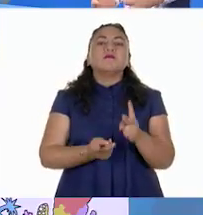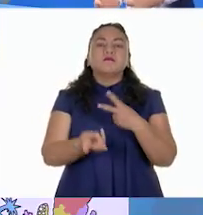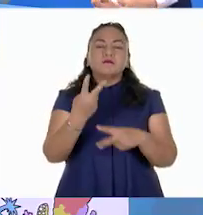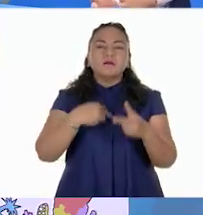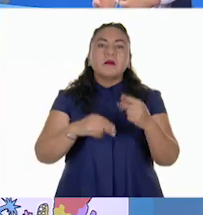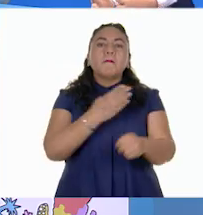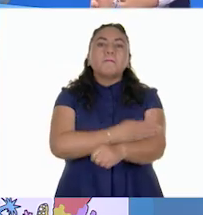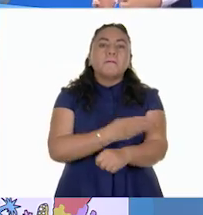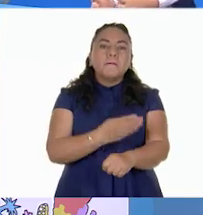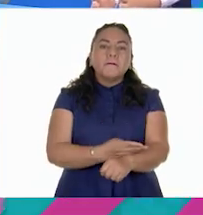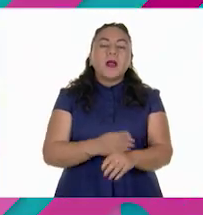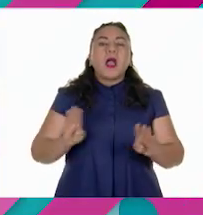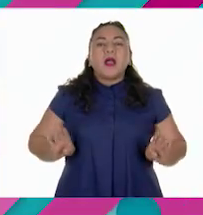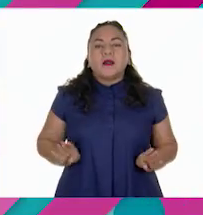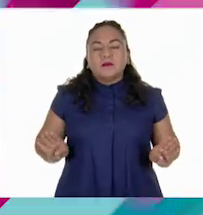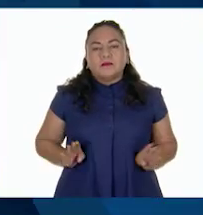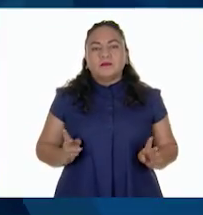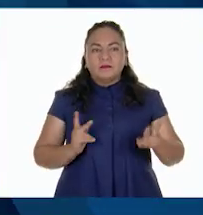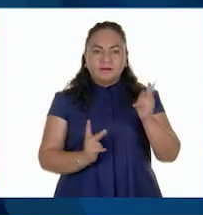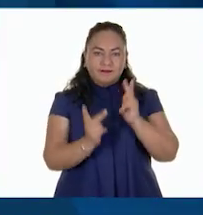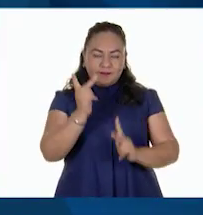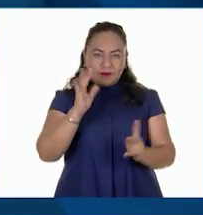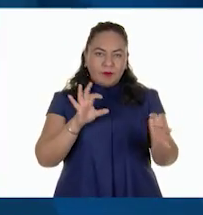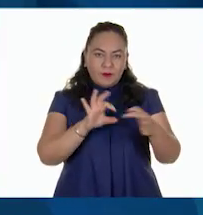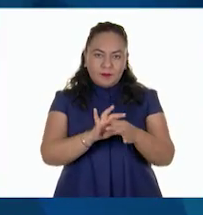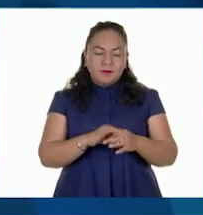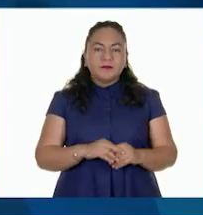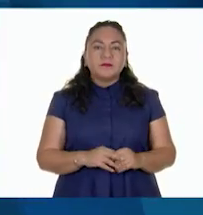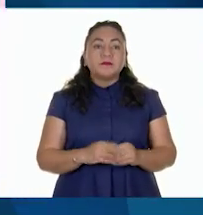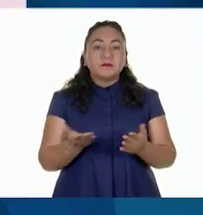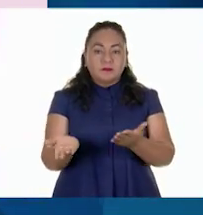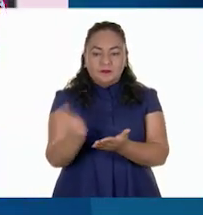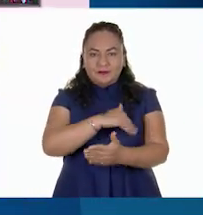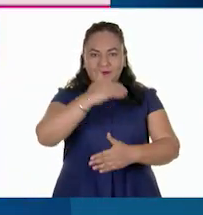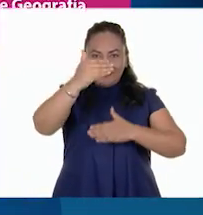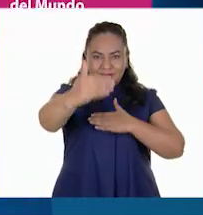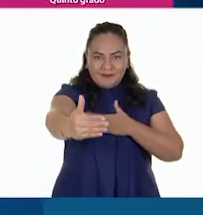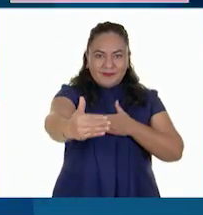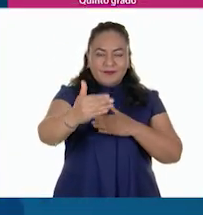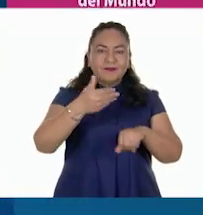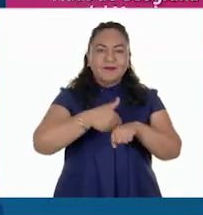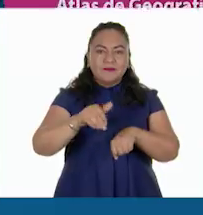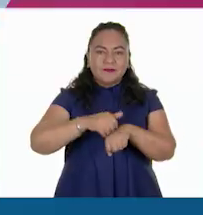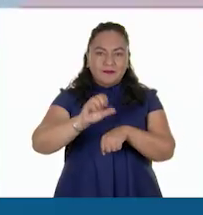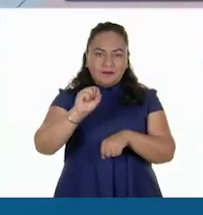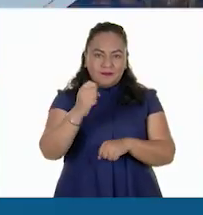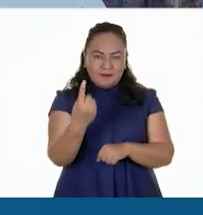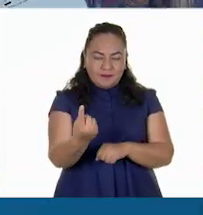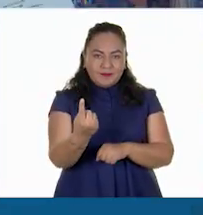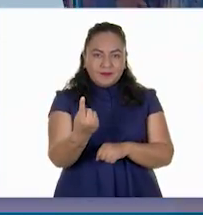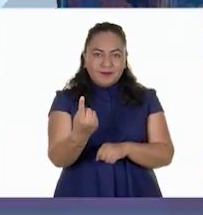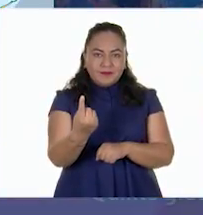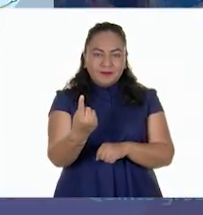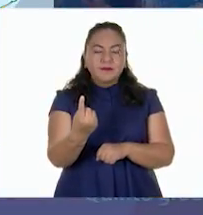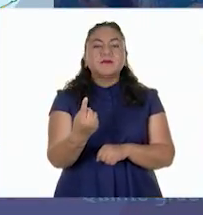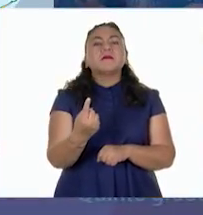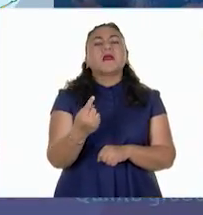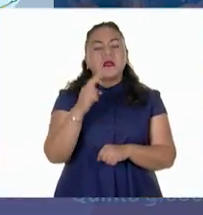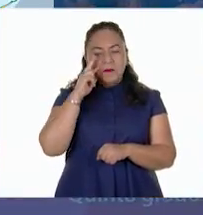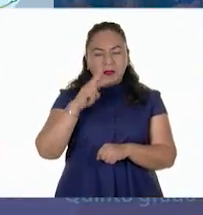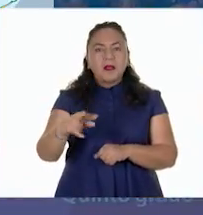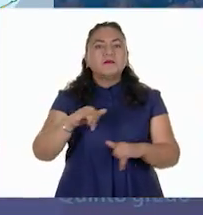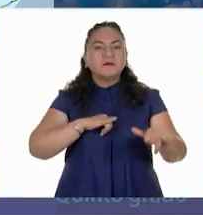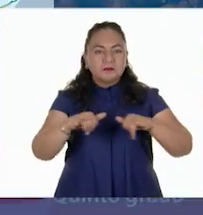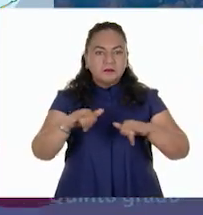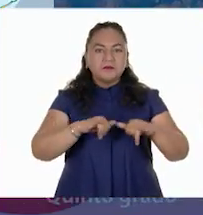con el tipo de vegetación. En la página 61 de nuestro Atlas, podemos consultar el mapa